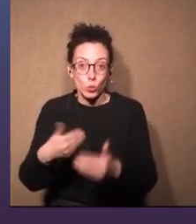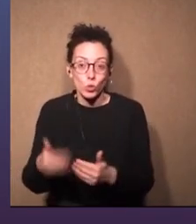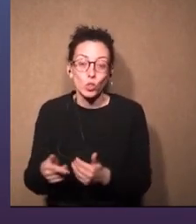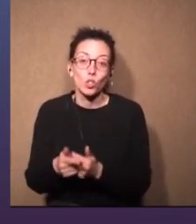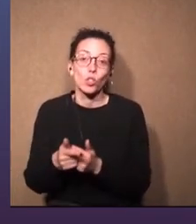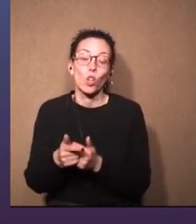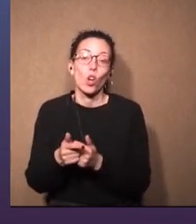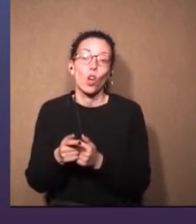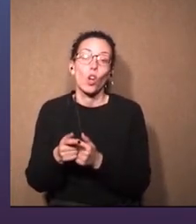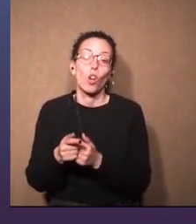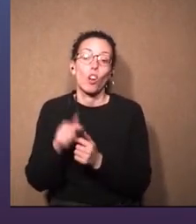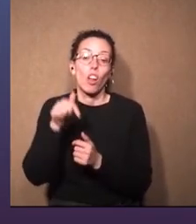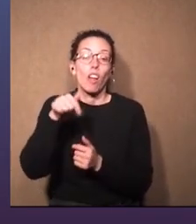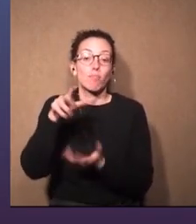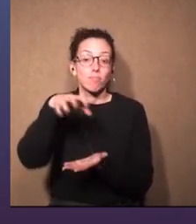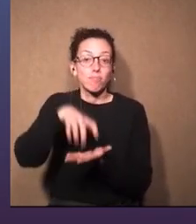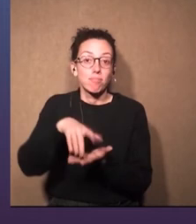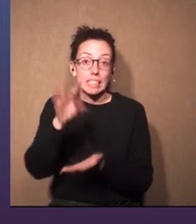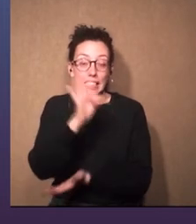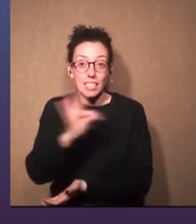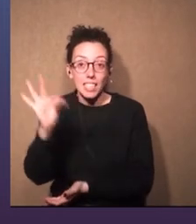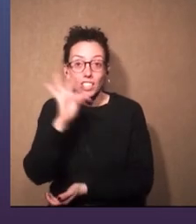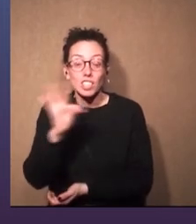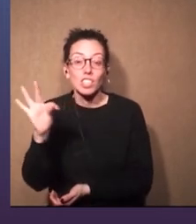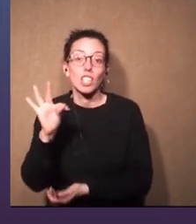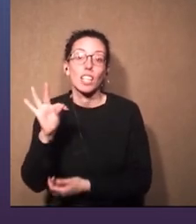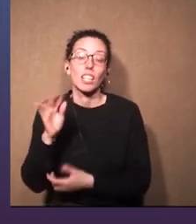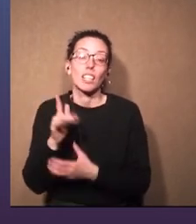producción en en el taller